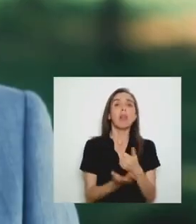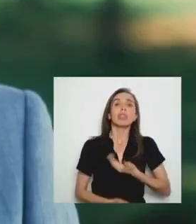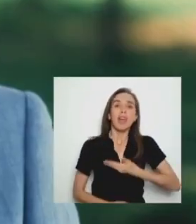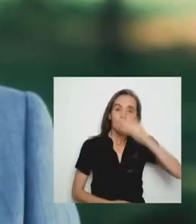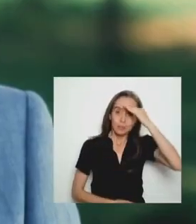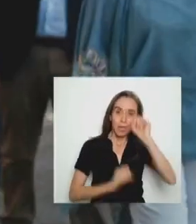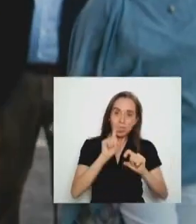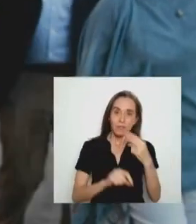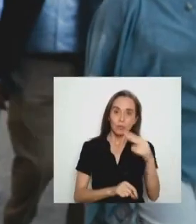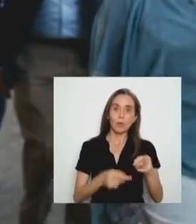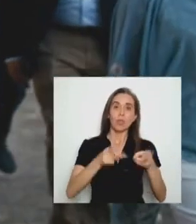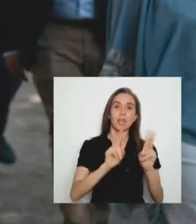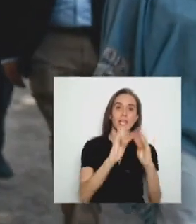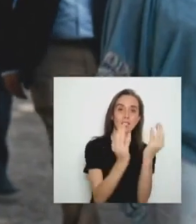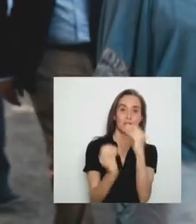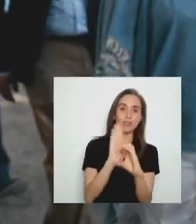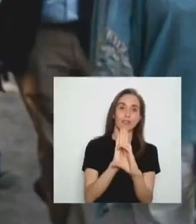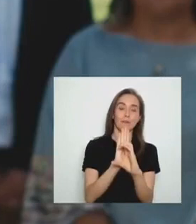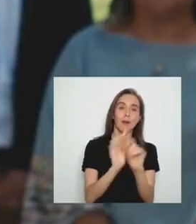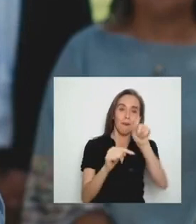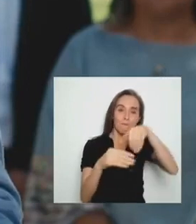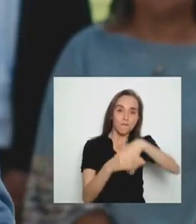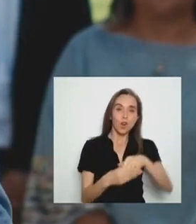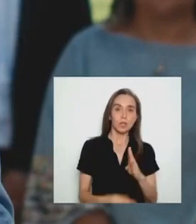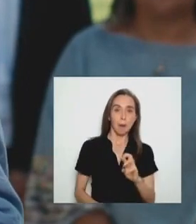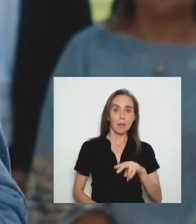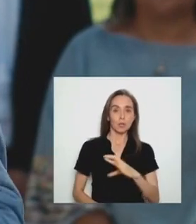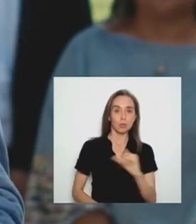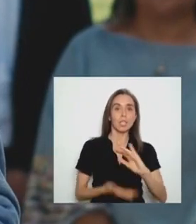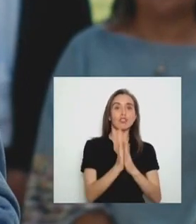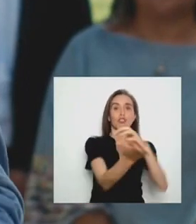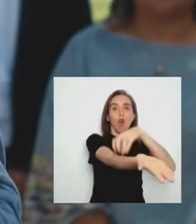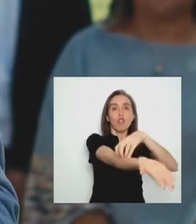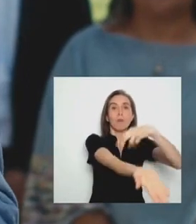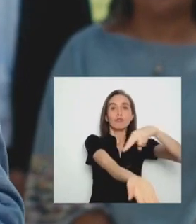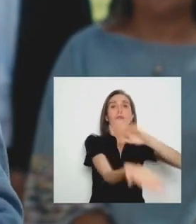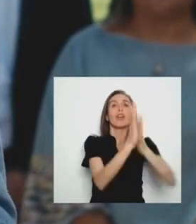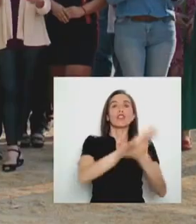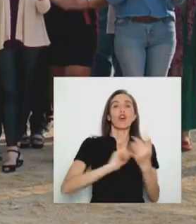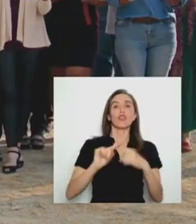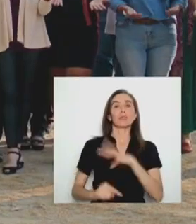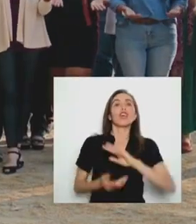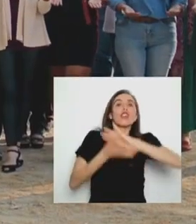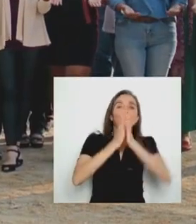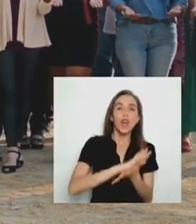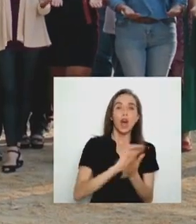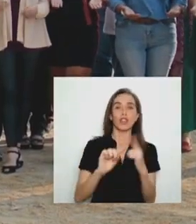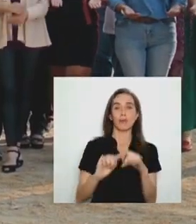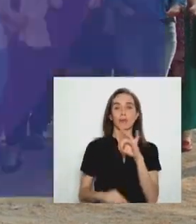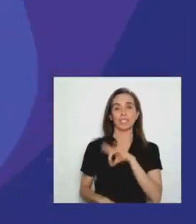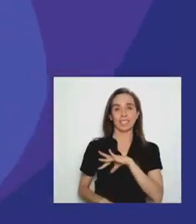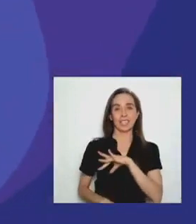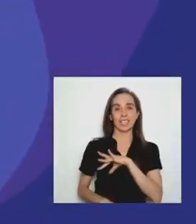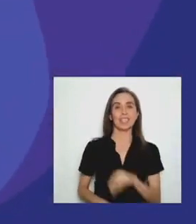Tengo la experiencia Para defender tus derechos A la convención Vota Bernucci Todo por Ñuble Todo por Chile Todo por Chile